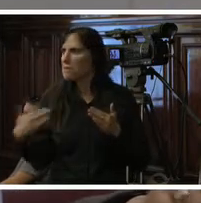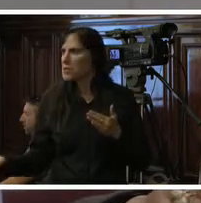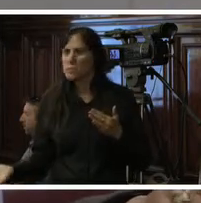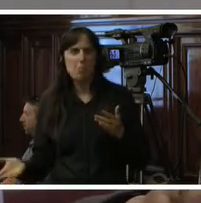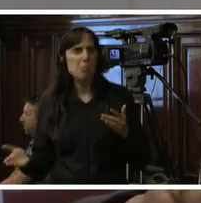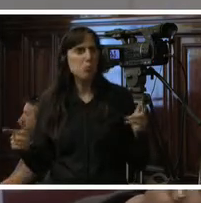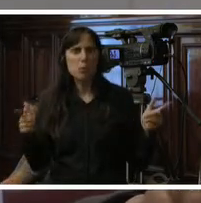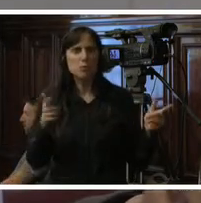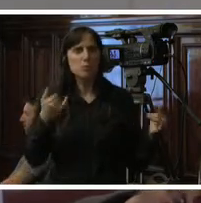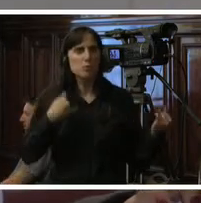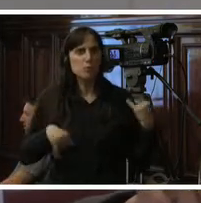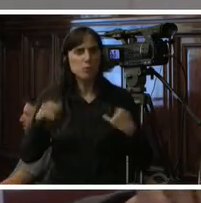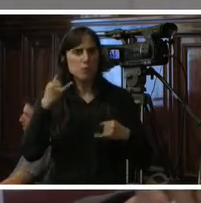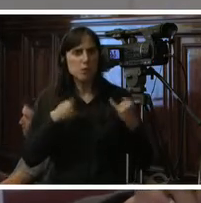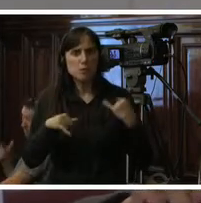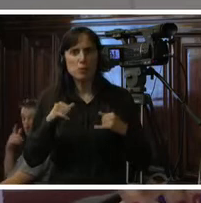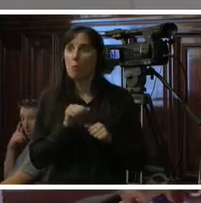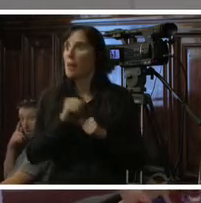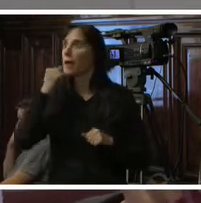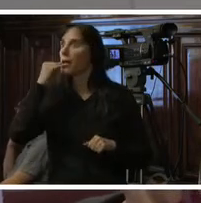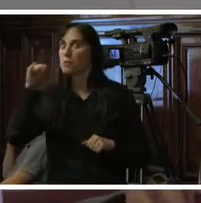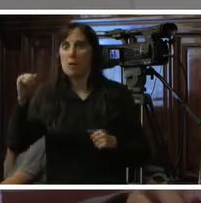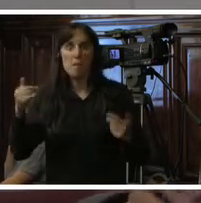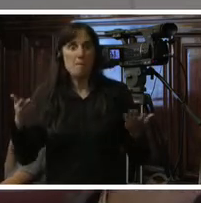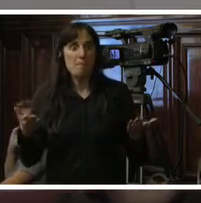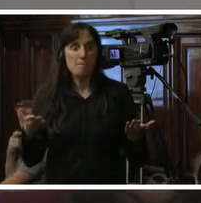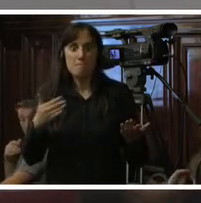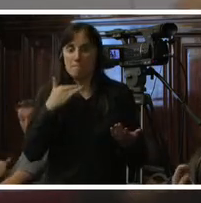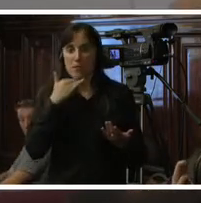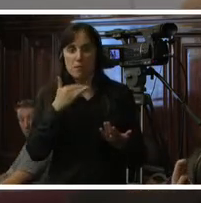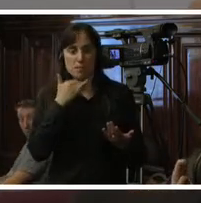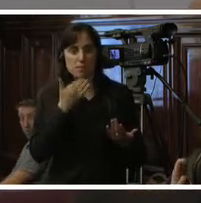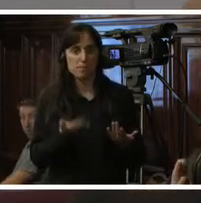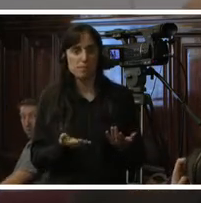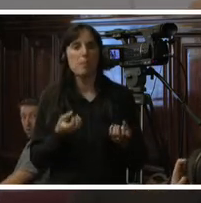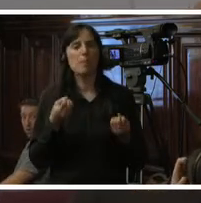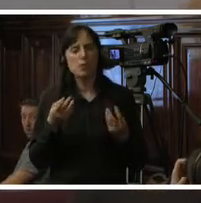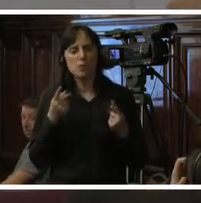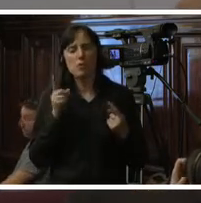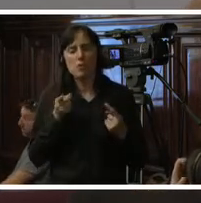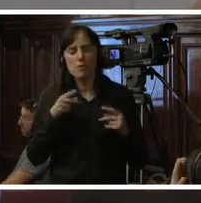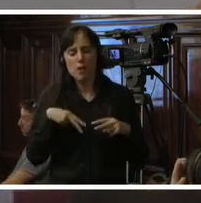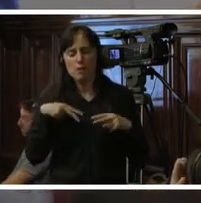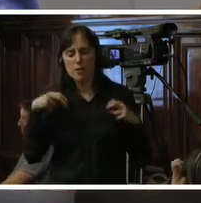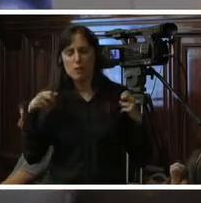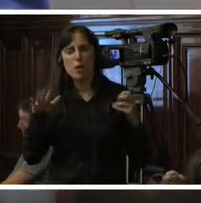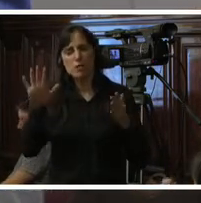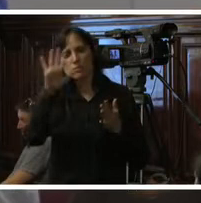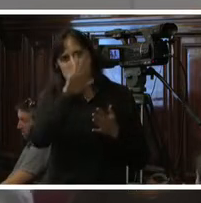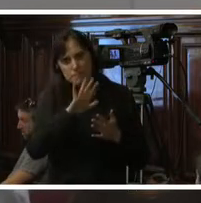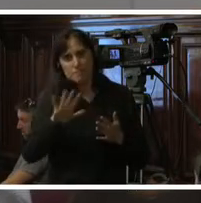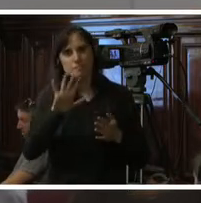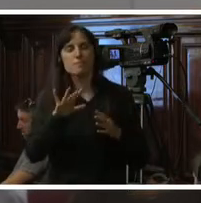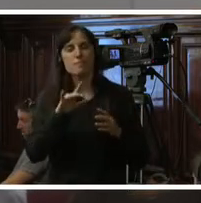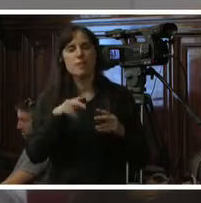etcétera como para elevar un informe entonces tenemos que tratar de averiguar qué pasa en estas regiones y